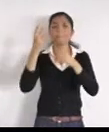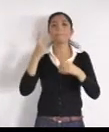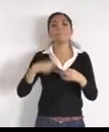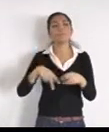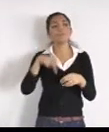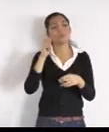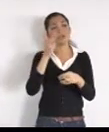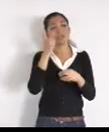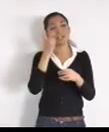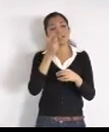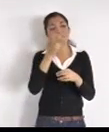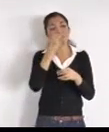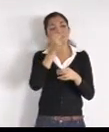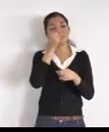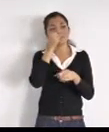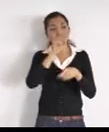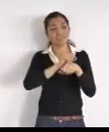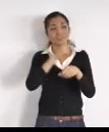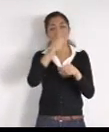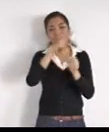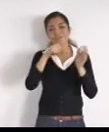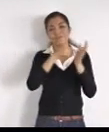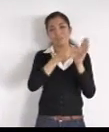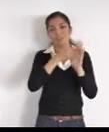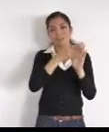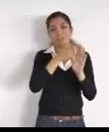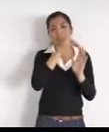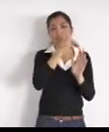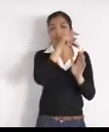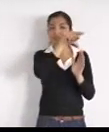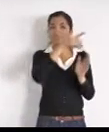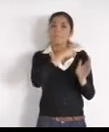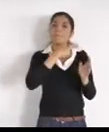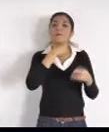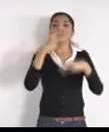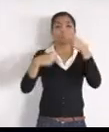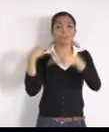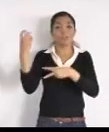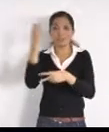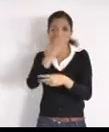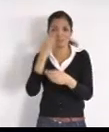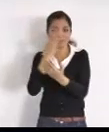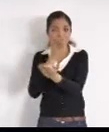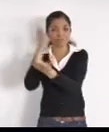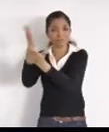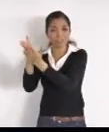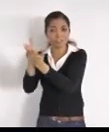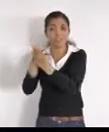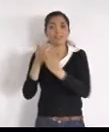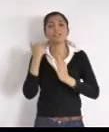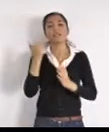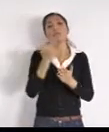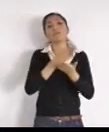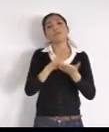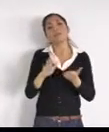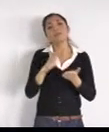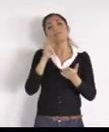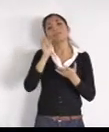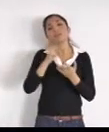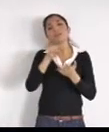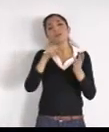realizar, esto, ya la información que nos dan, es que la gestión que realizamos, está autorizada, pero todavía no la han materializado,